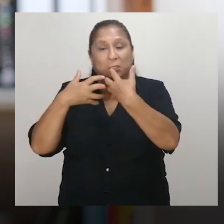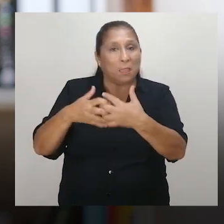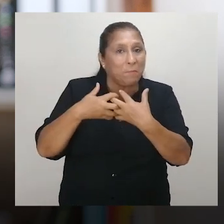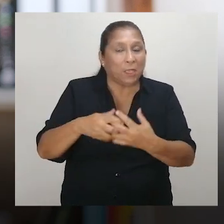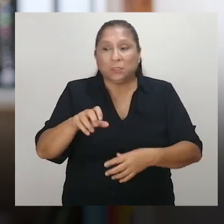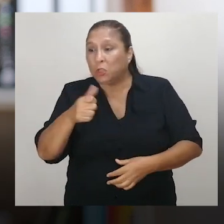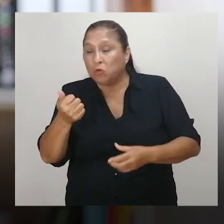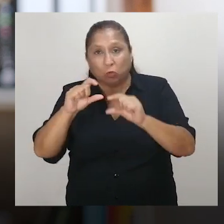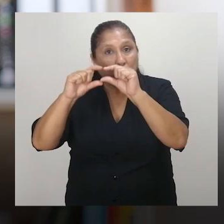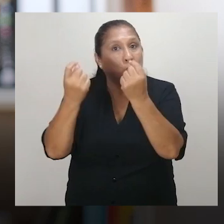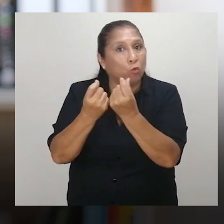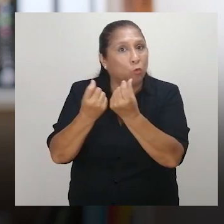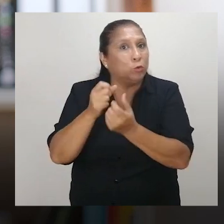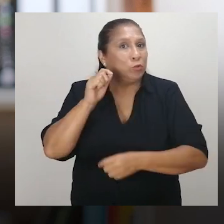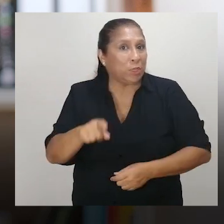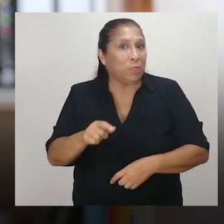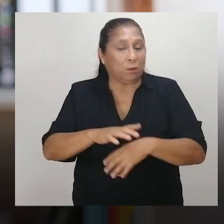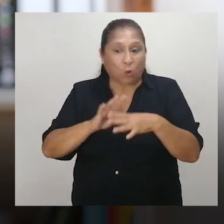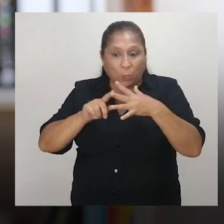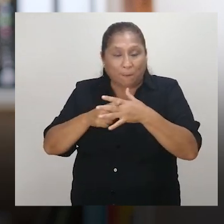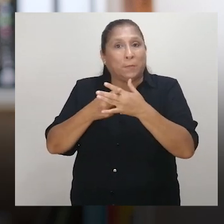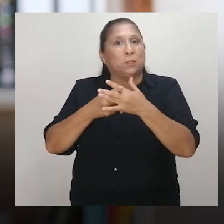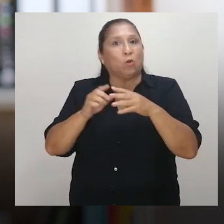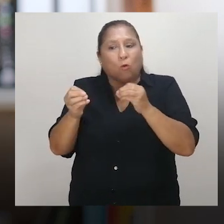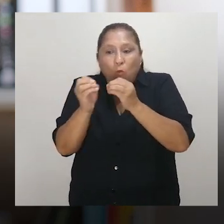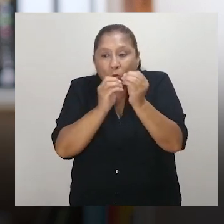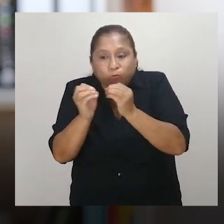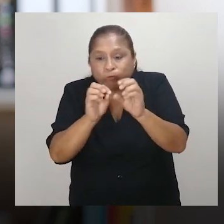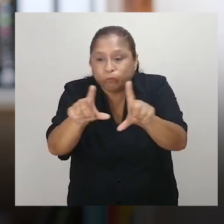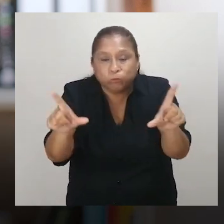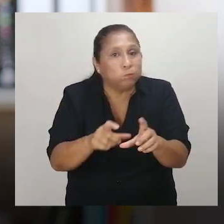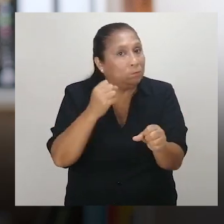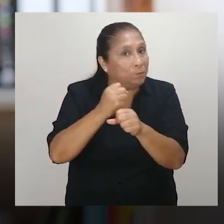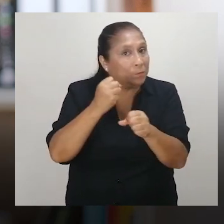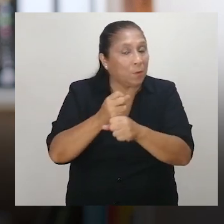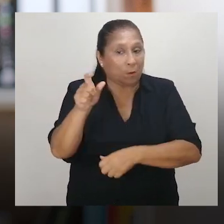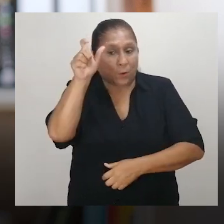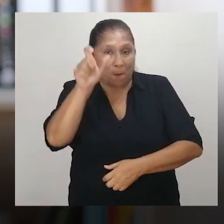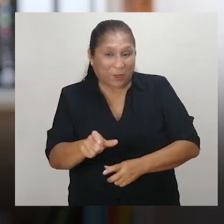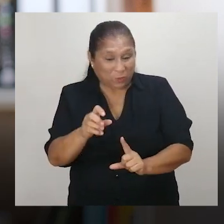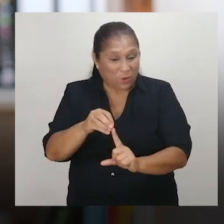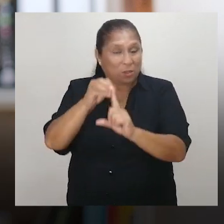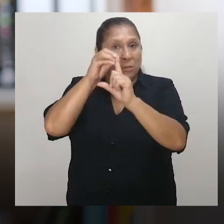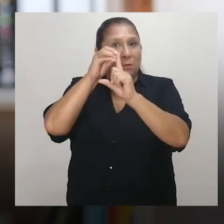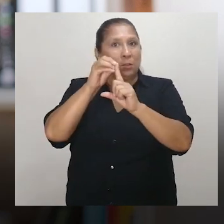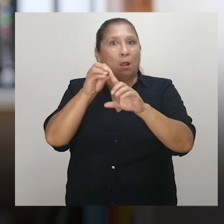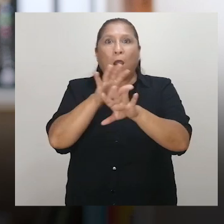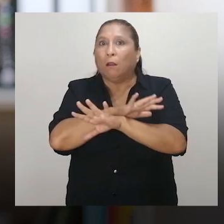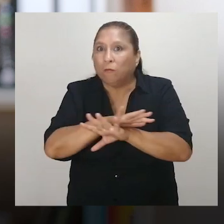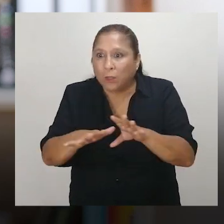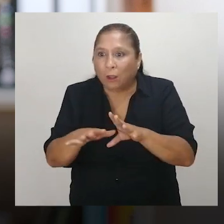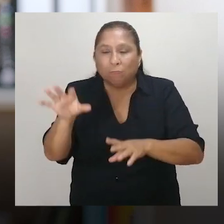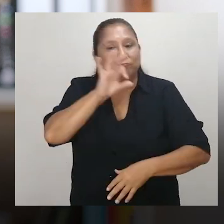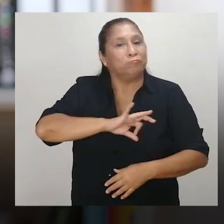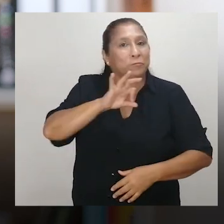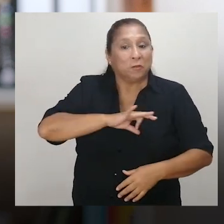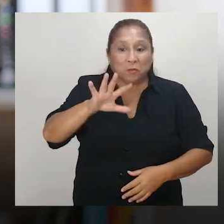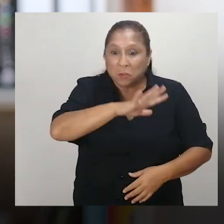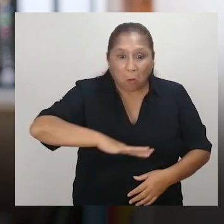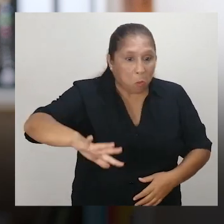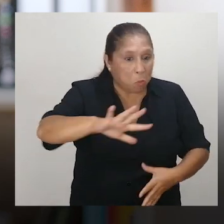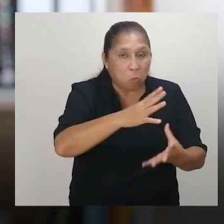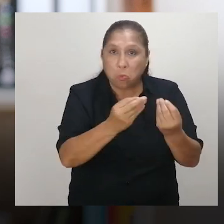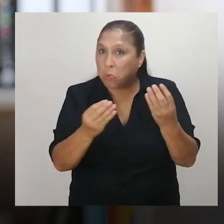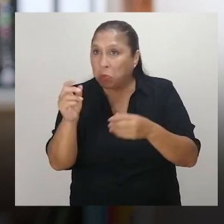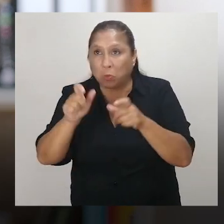clientes, proveedores y otros grupos de interés, y lo que inicia como un ajuste razonable para una persona en particular termina